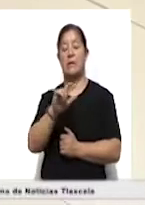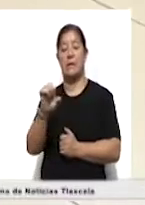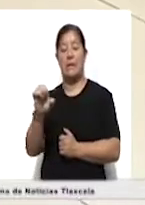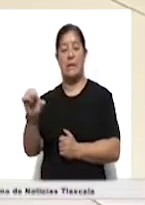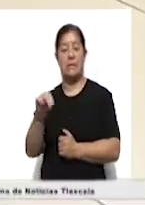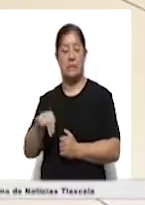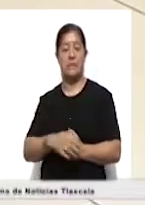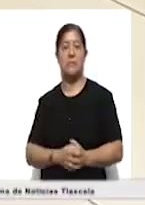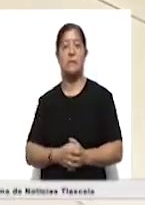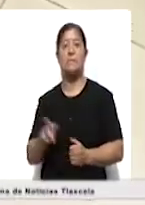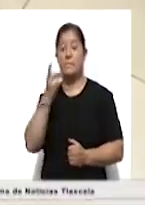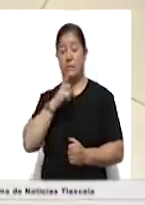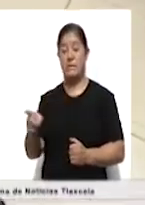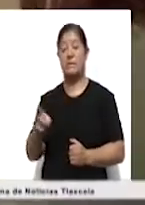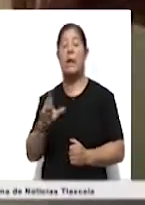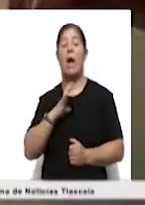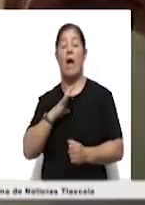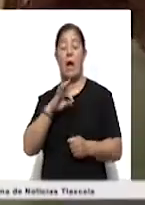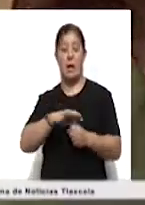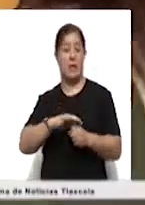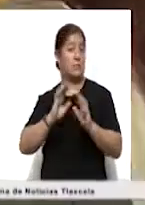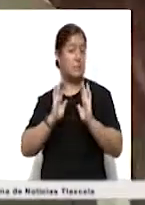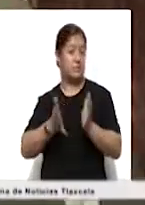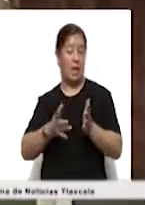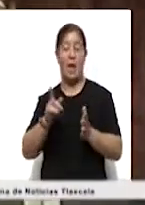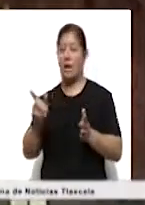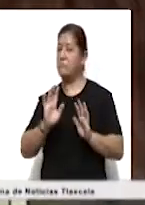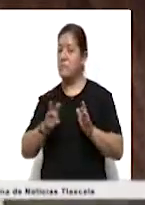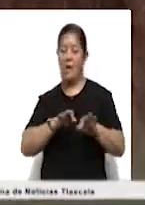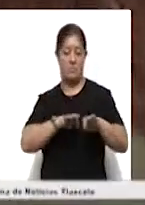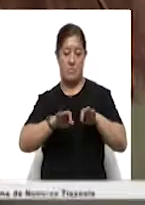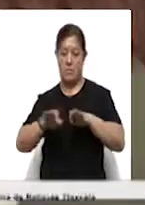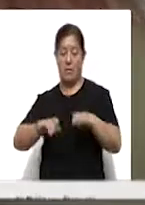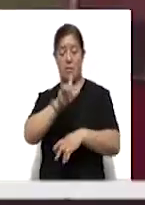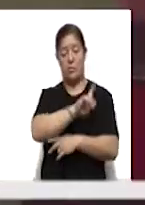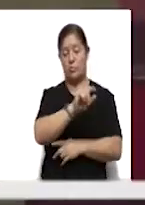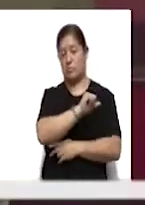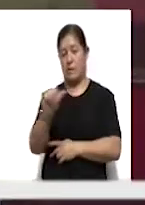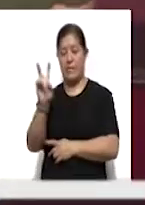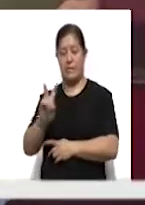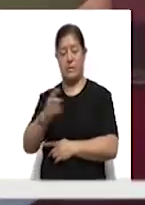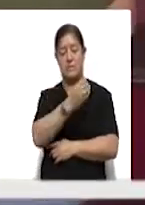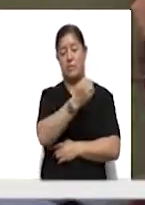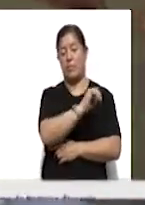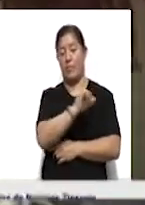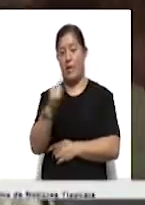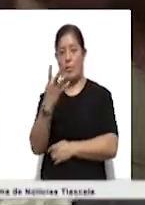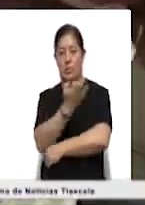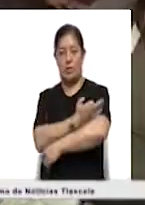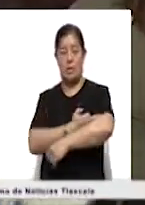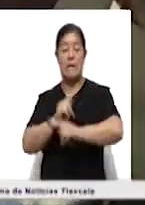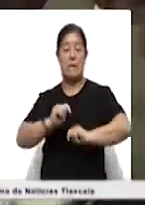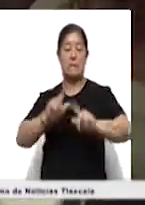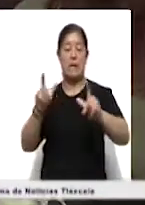que una vez concluida la jornada electoral, estos ya comenzaron a atender de lunes a viernes de 9 a 16 horas, y el de